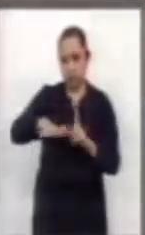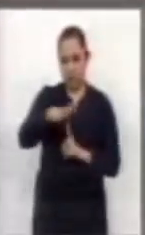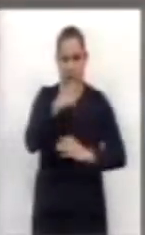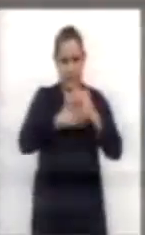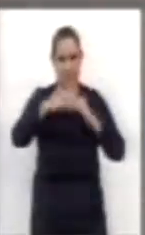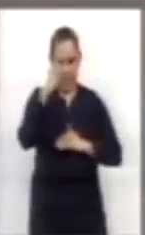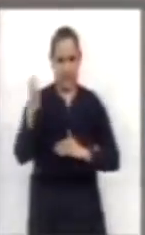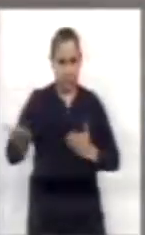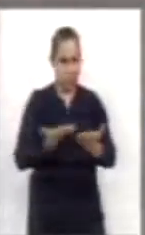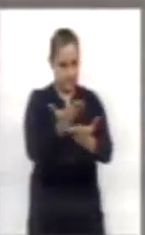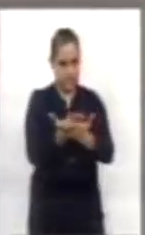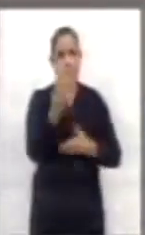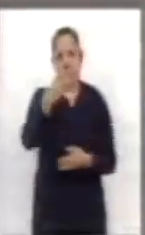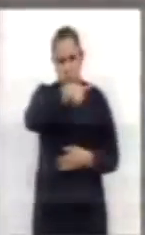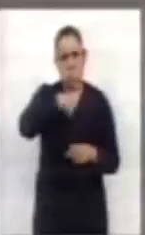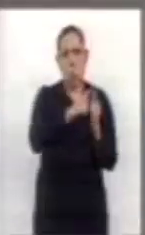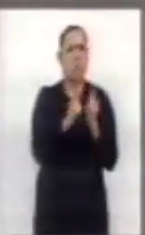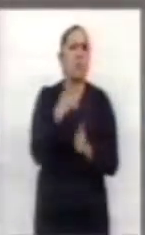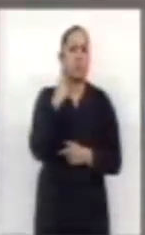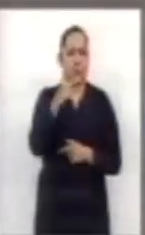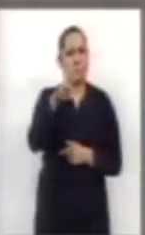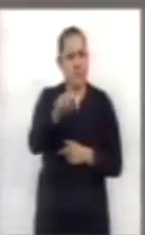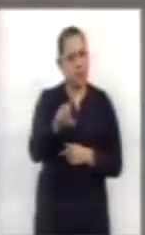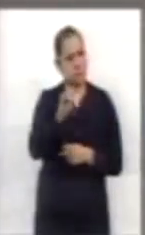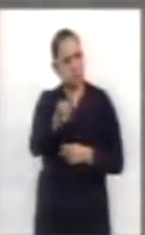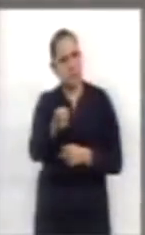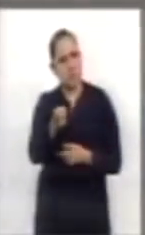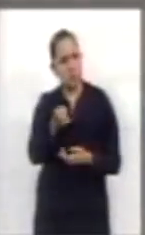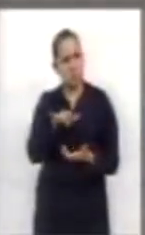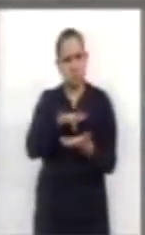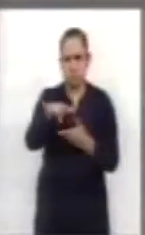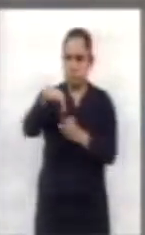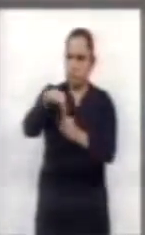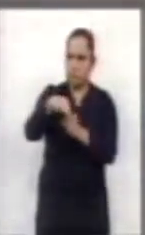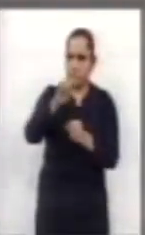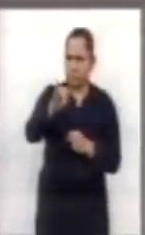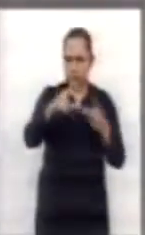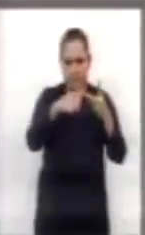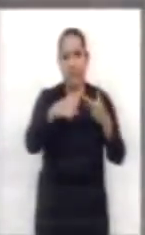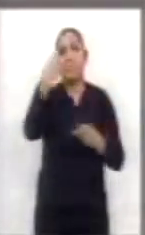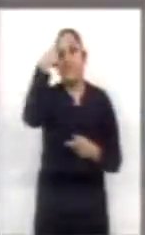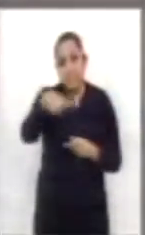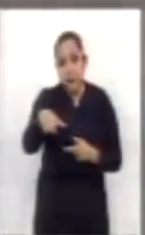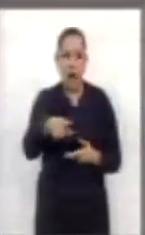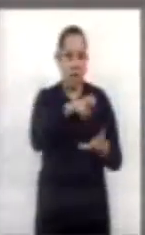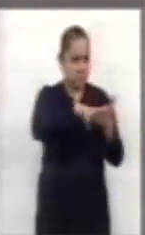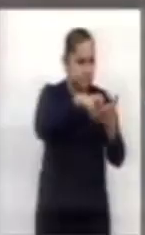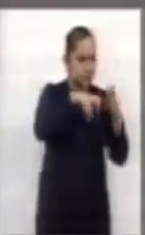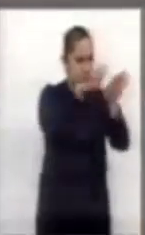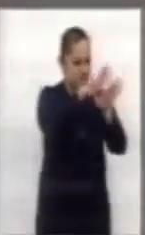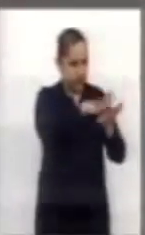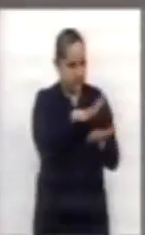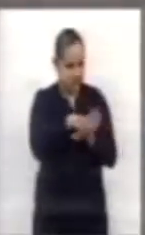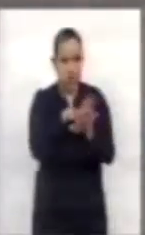parlamentario del PRD acompañen esta propuesta de naturaleza necesaria para homologar y reconocer